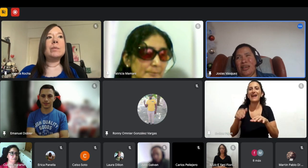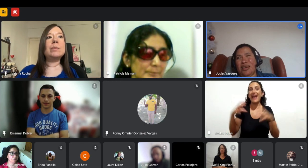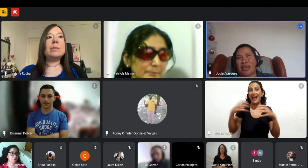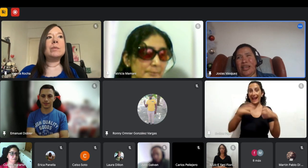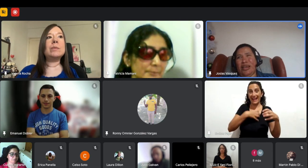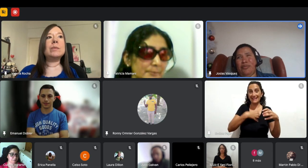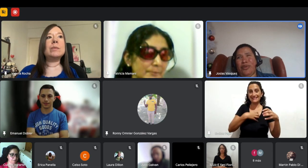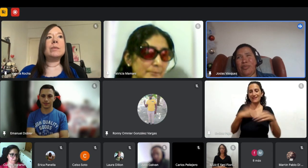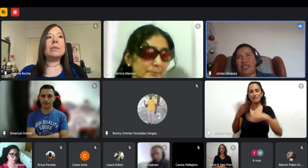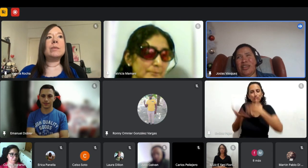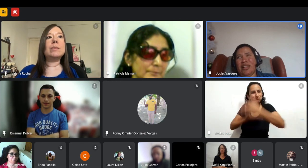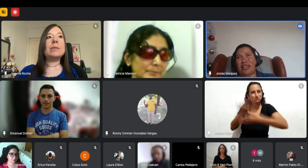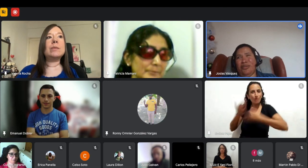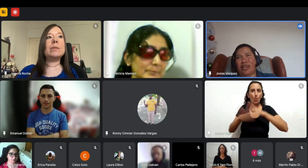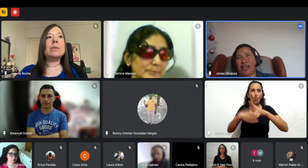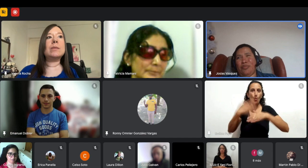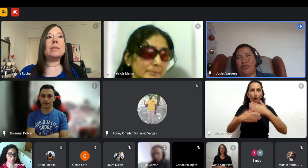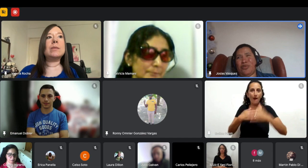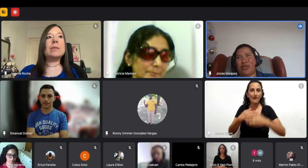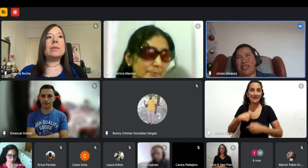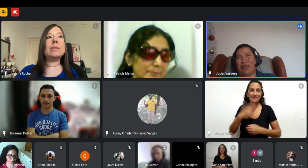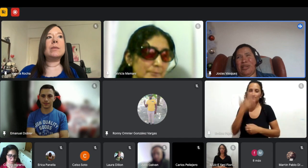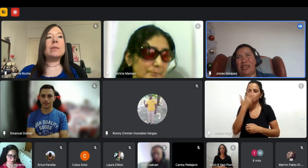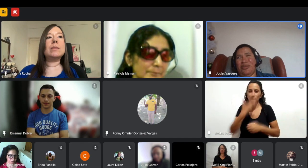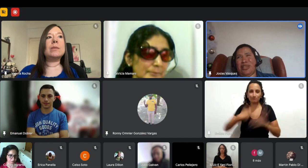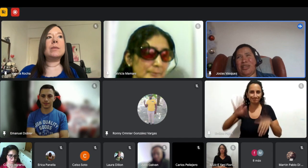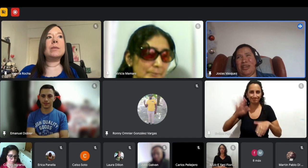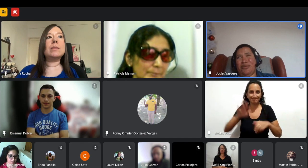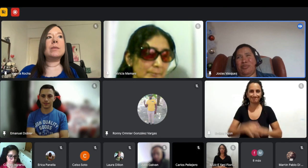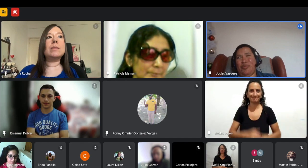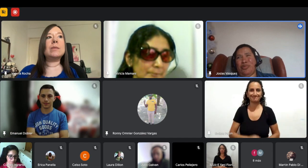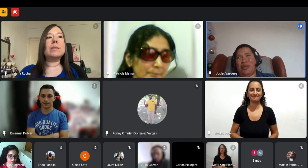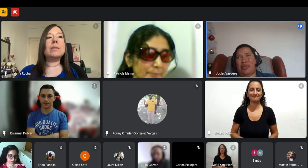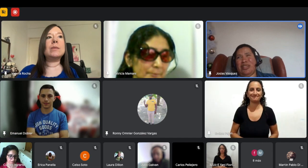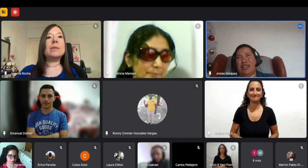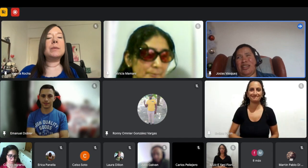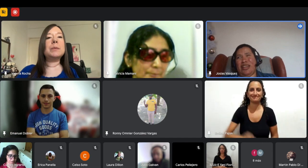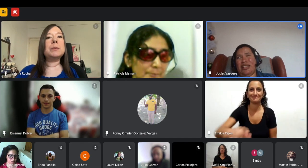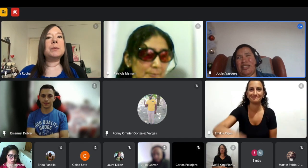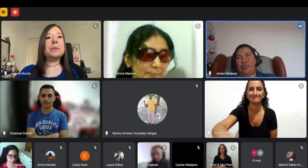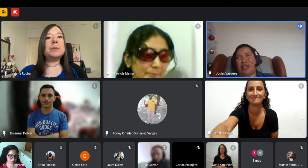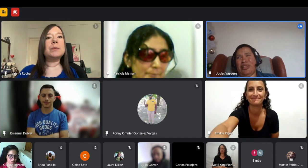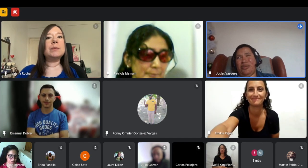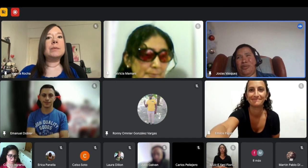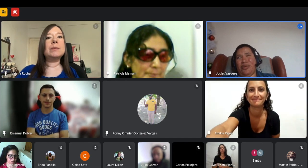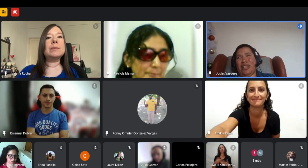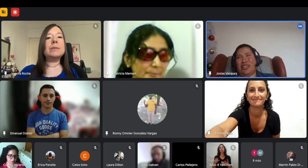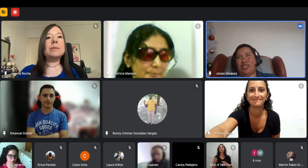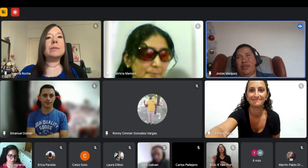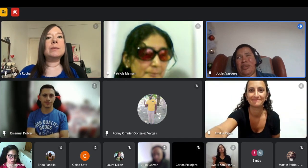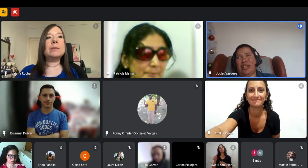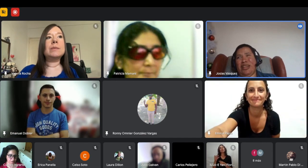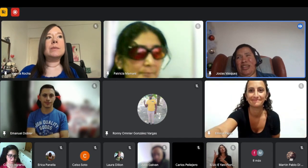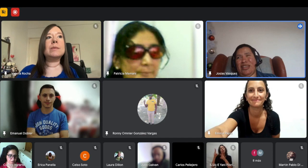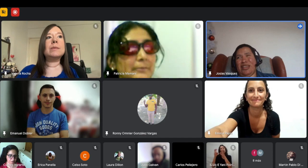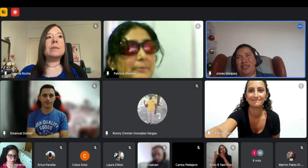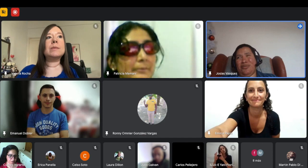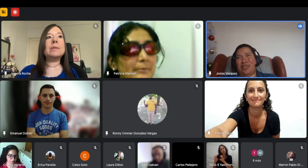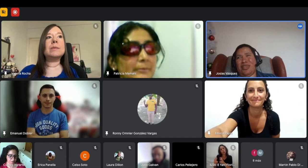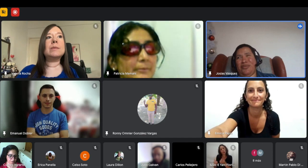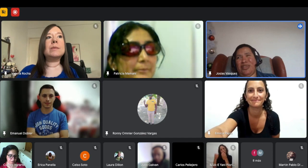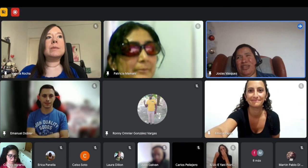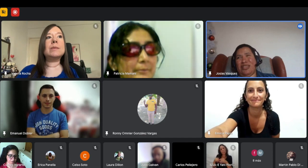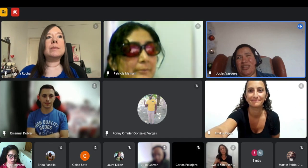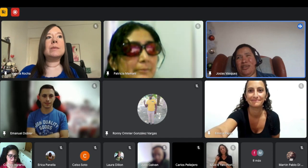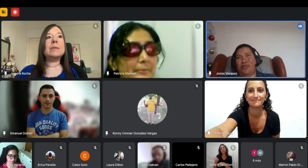y fui más allá de lo que el profesor tenía planeado enseñarnos y me puse a investigar y casi que aprendí todo x html y